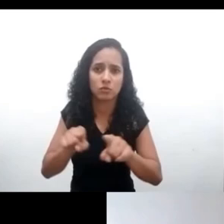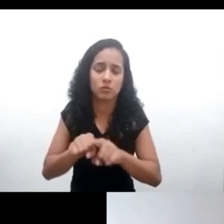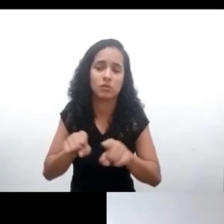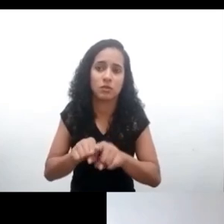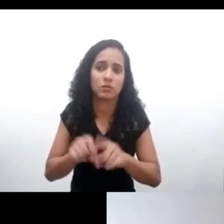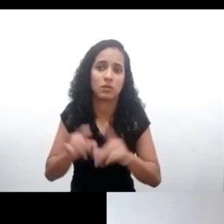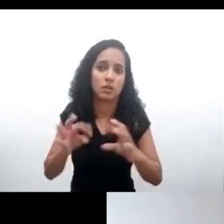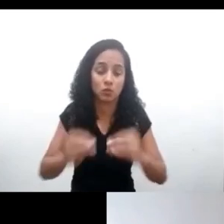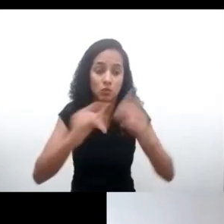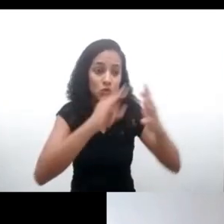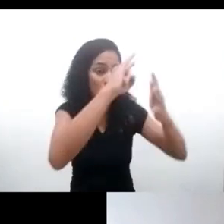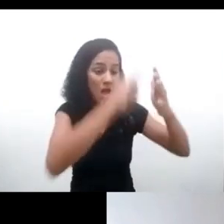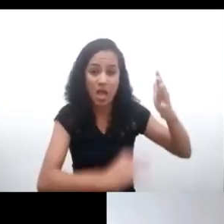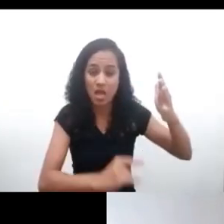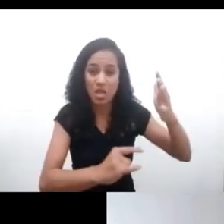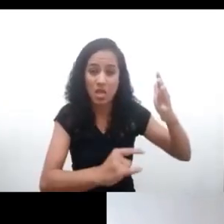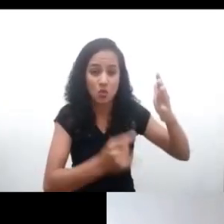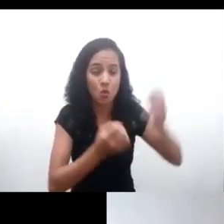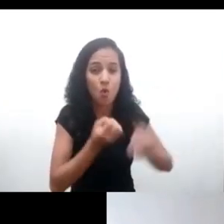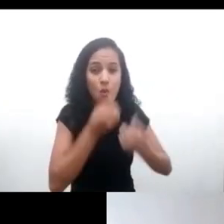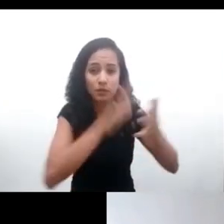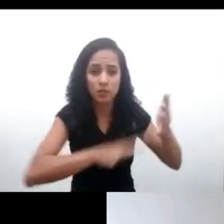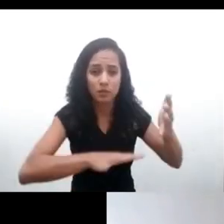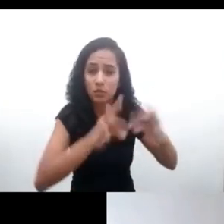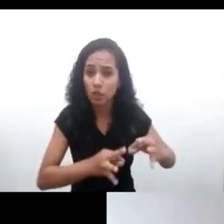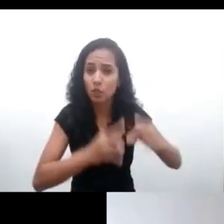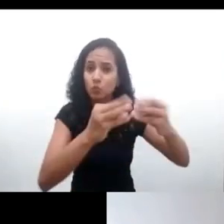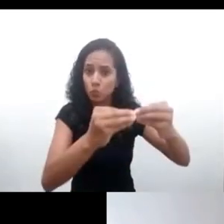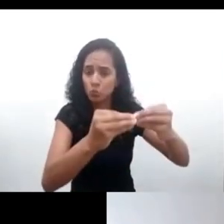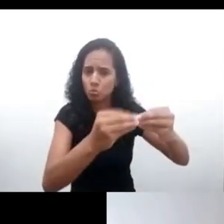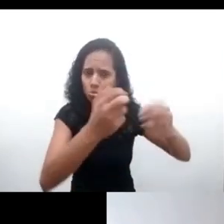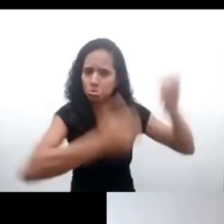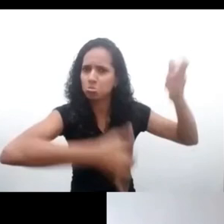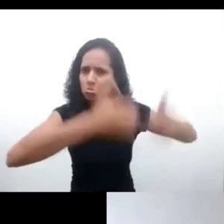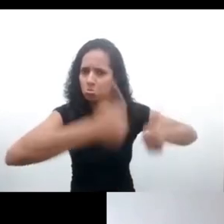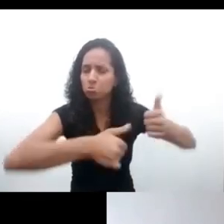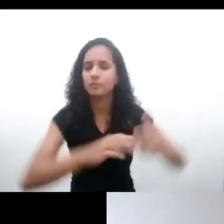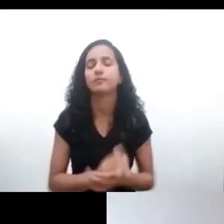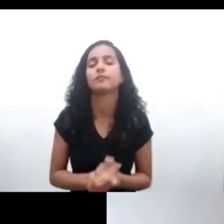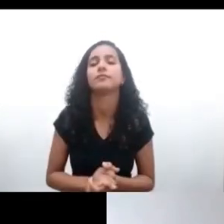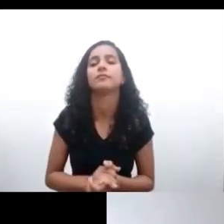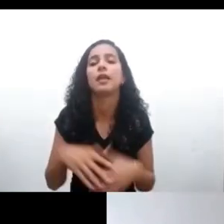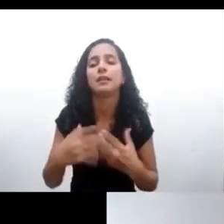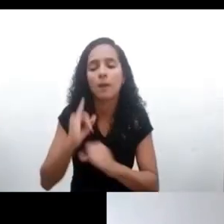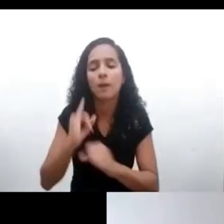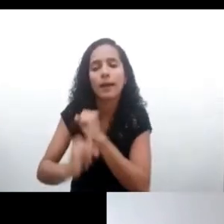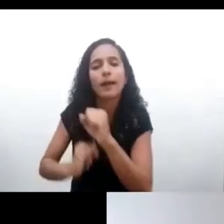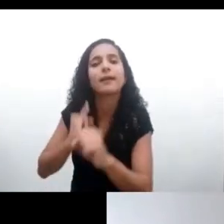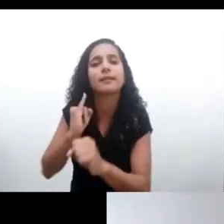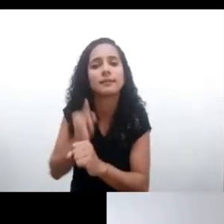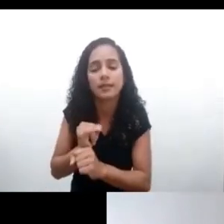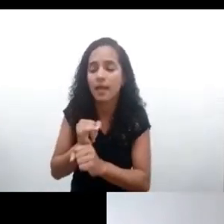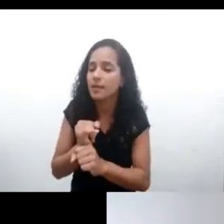Sin duda, Valeria. Garantizar acceso a la Internet y